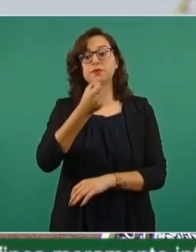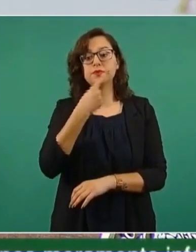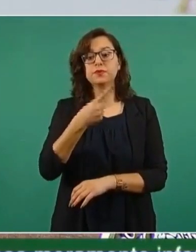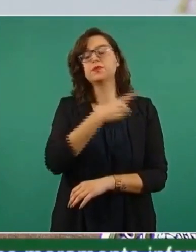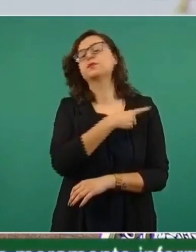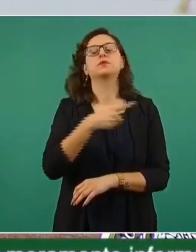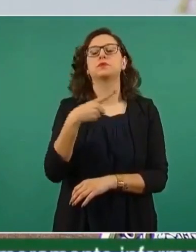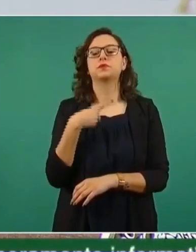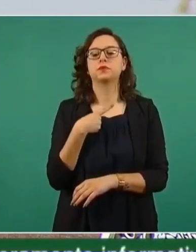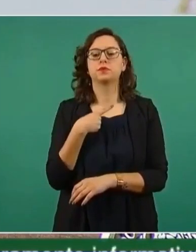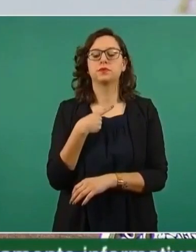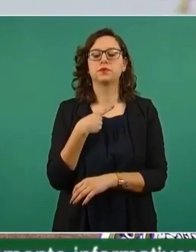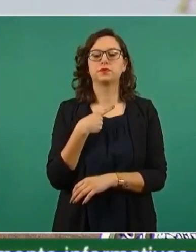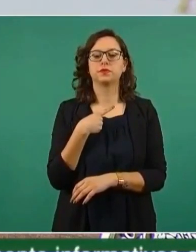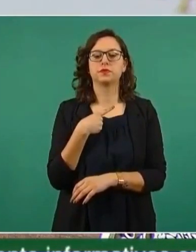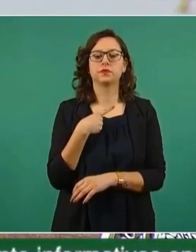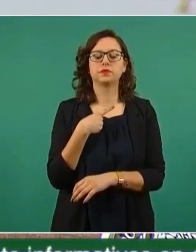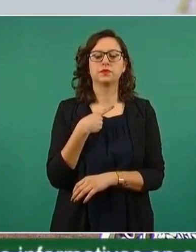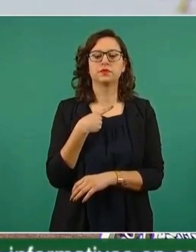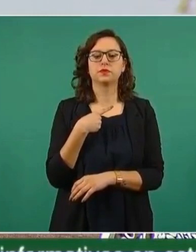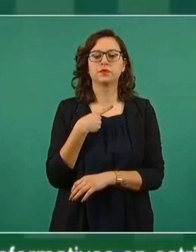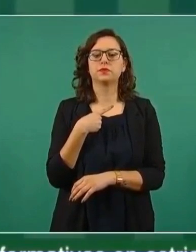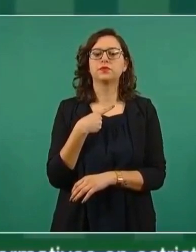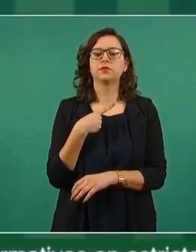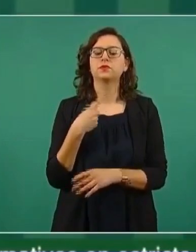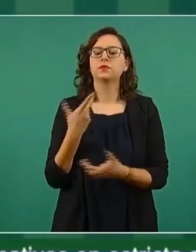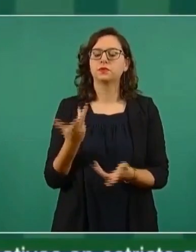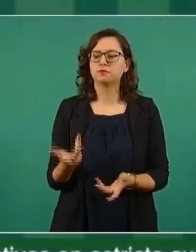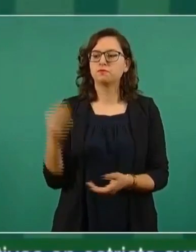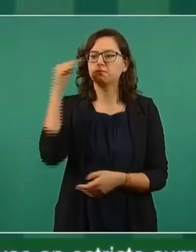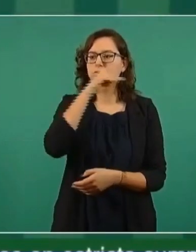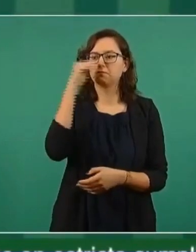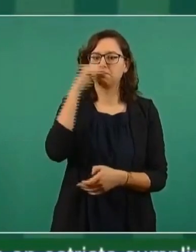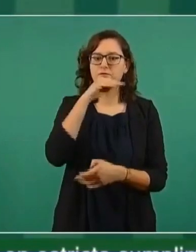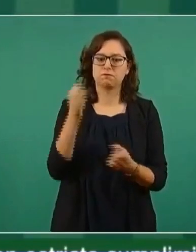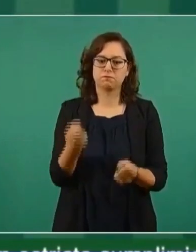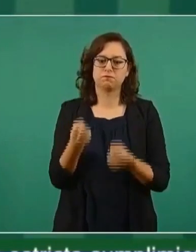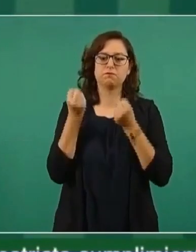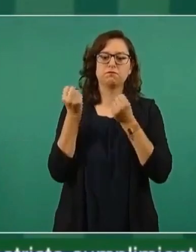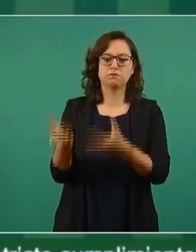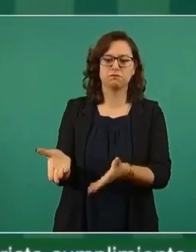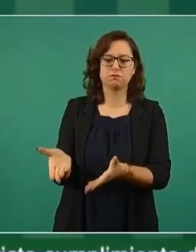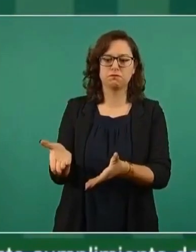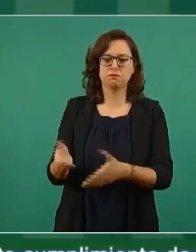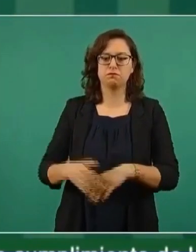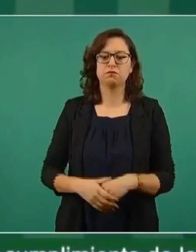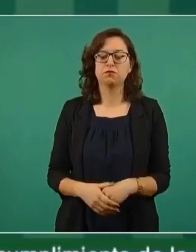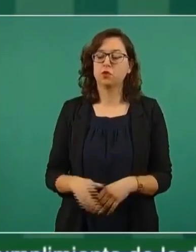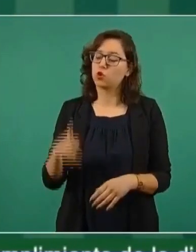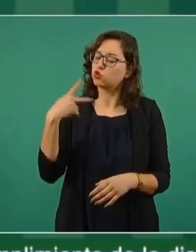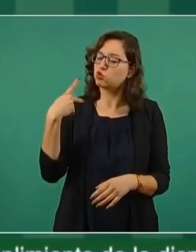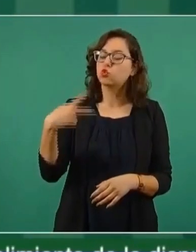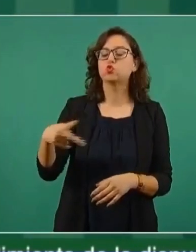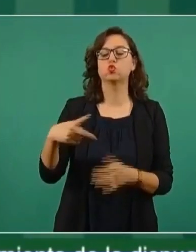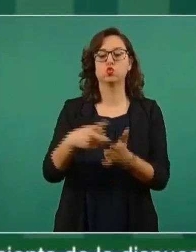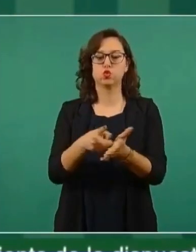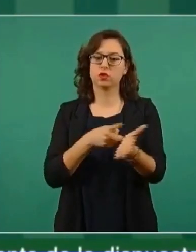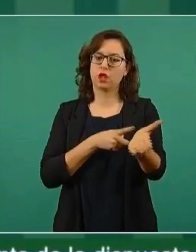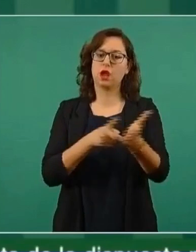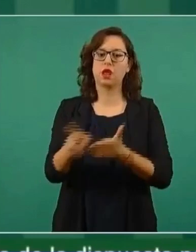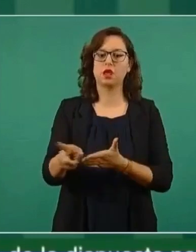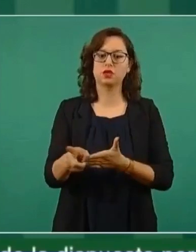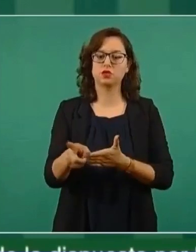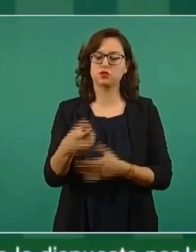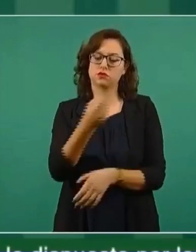entregarse de manera gratuita, es el derecho del